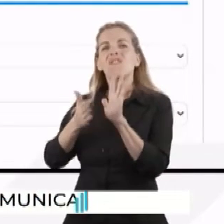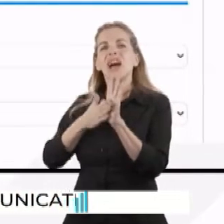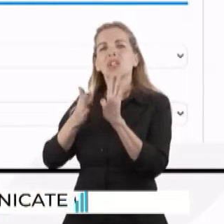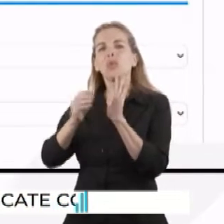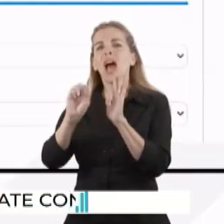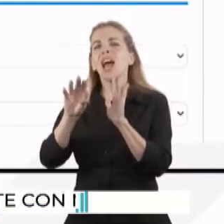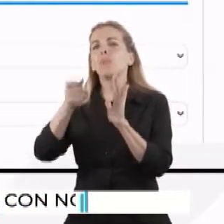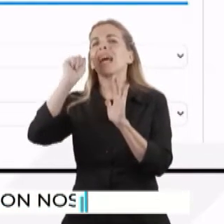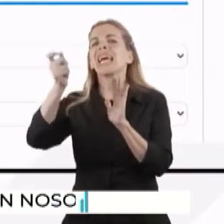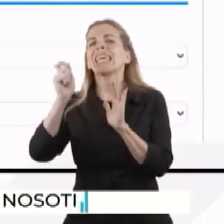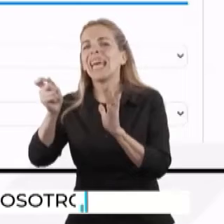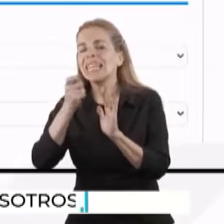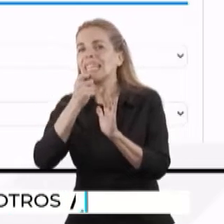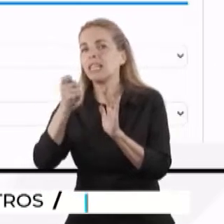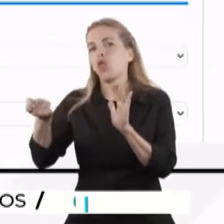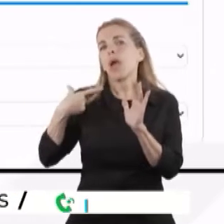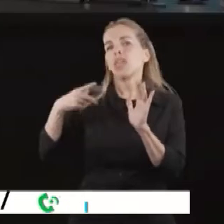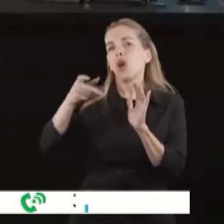caso de que no sea el solicitante.